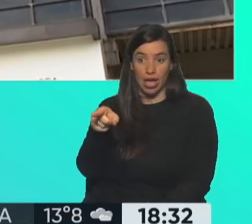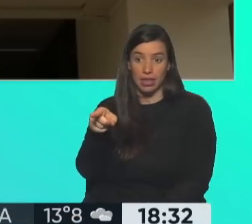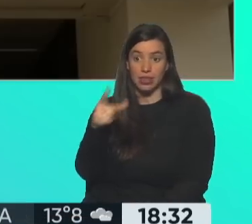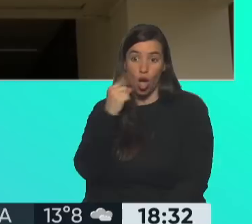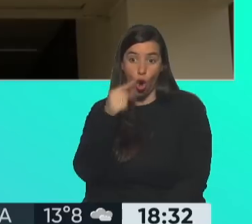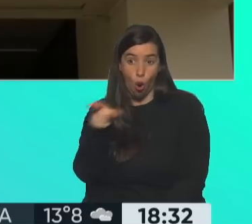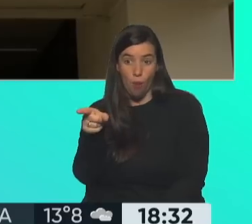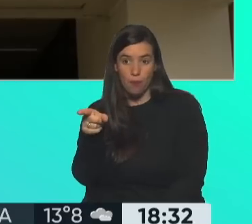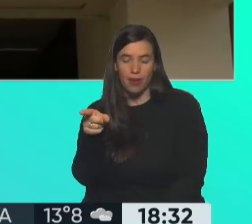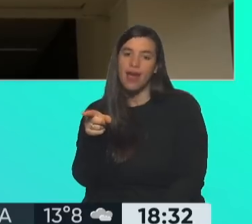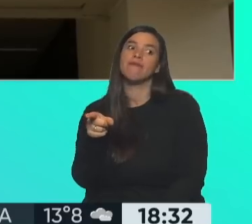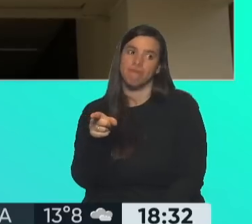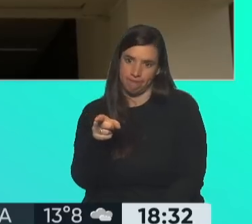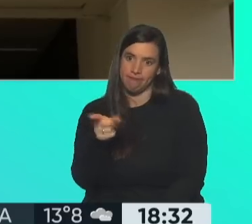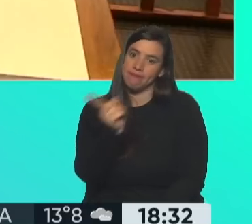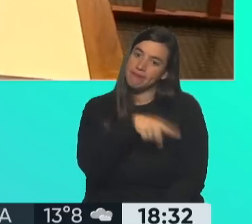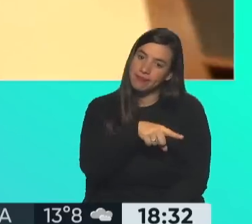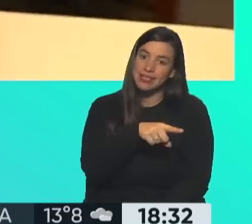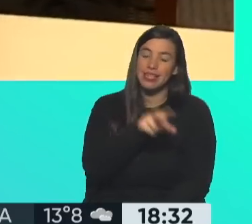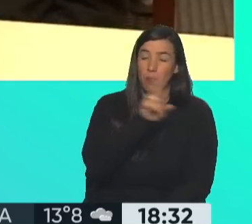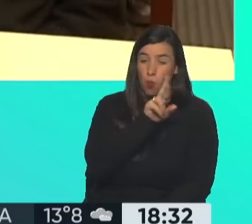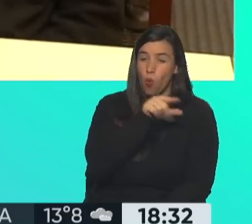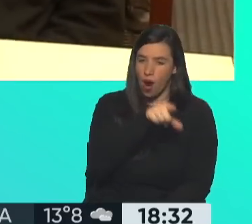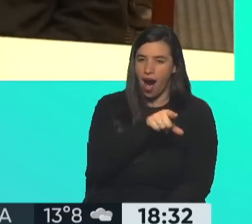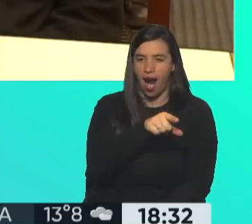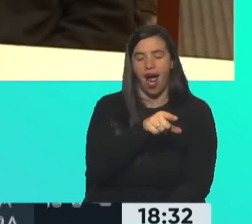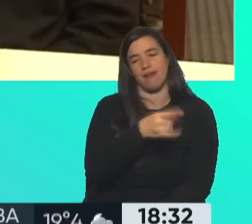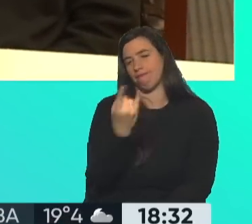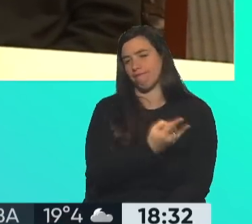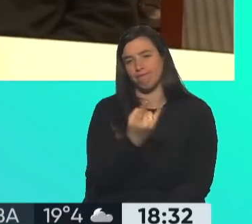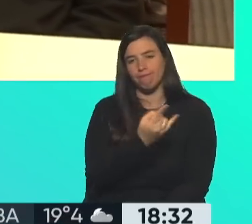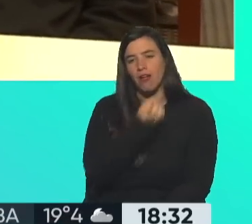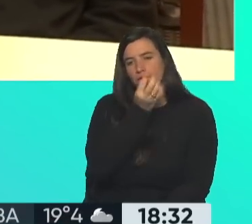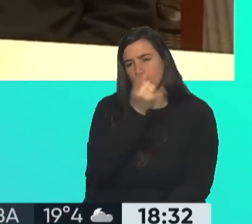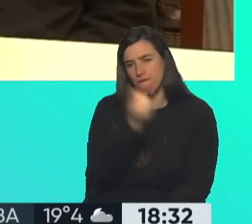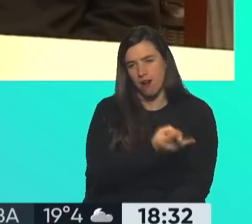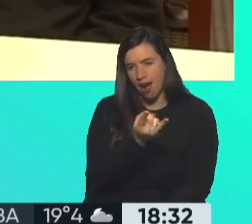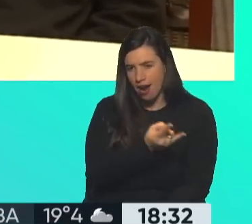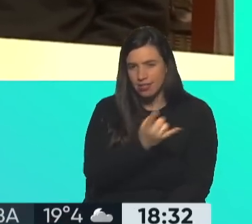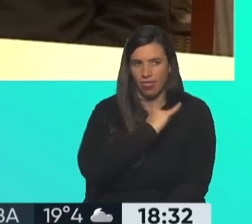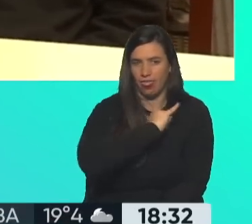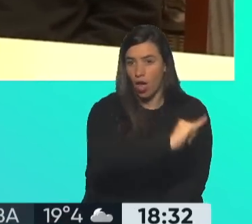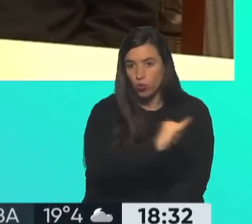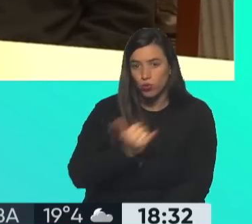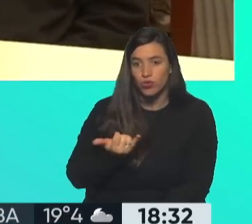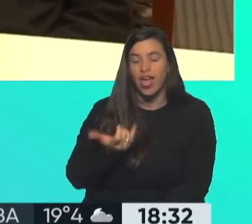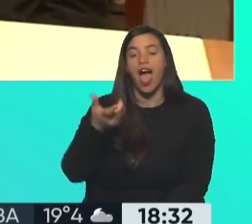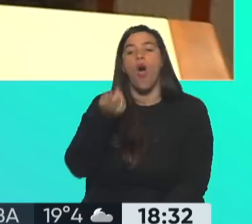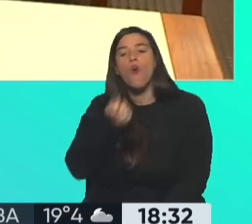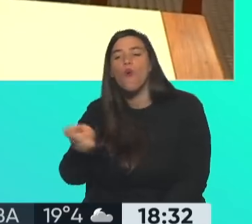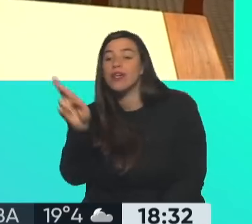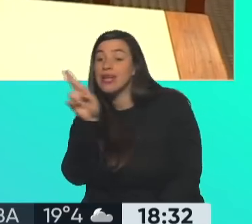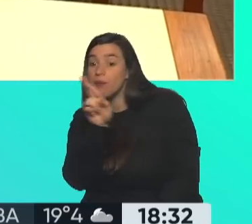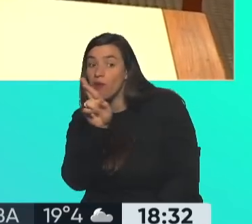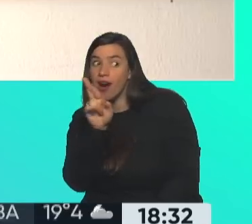por falsa denuncia a Daniela Cortés, una jueza mujer debería denunciar a otra jueza mujer por haber mentido